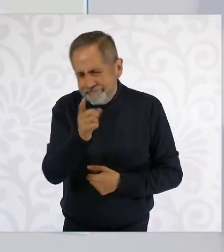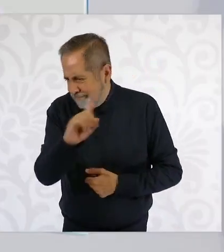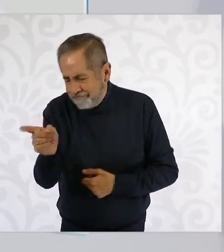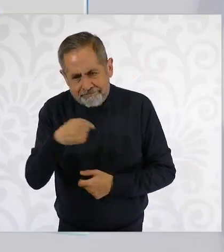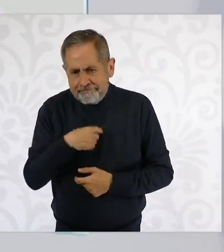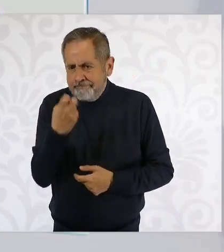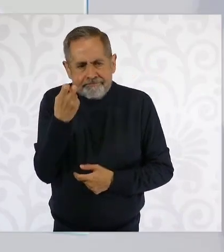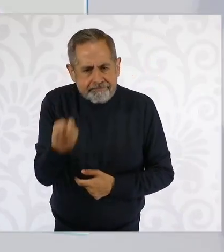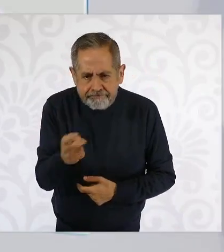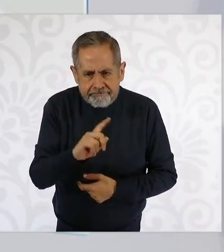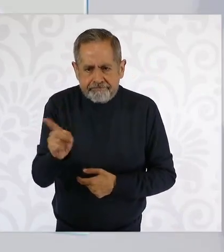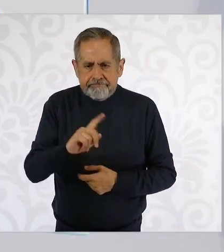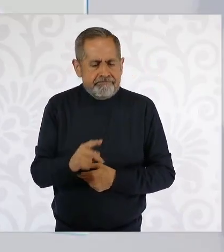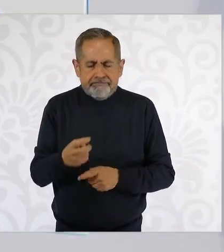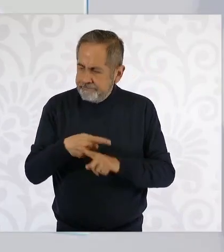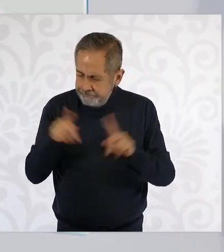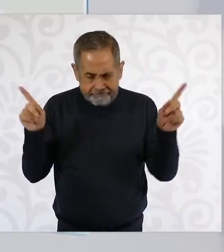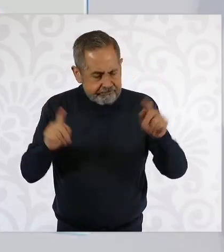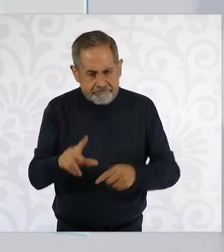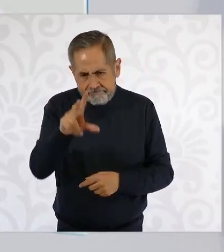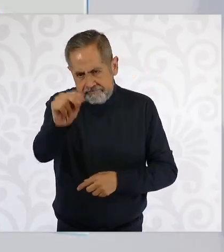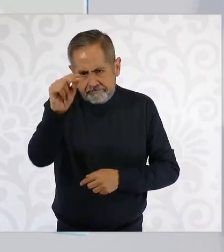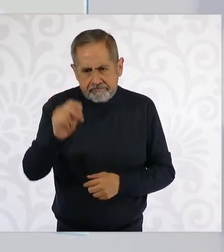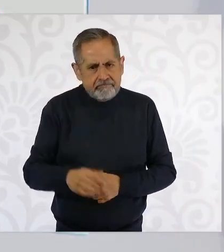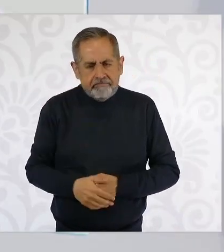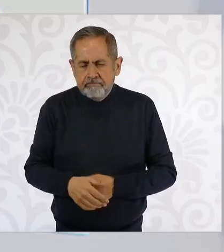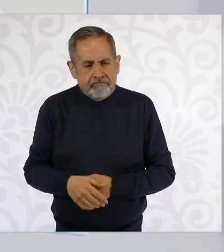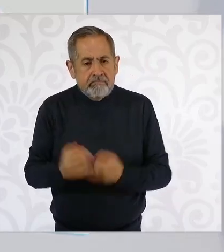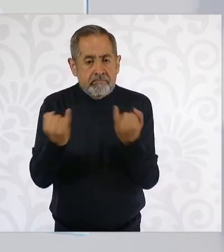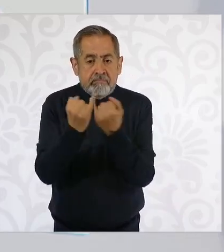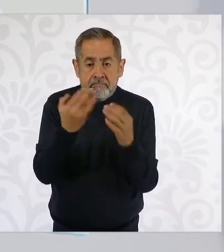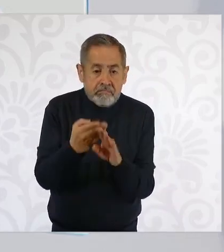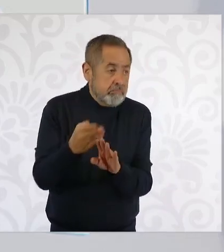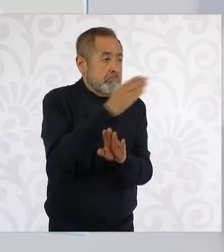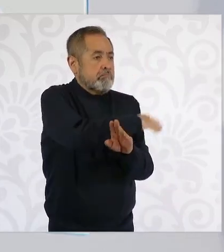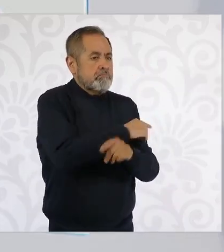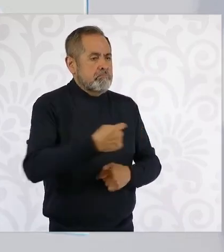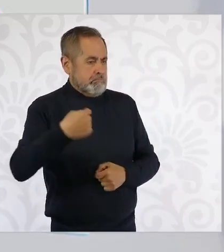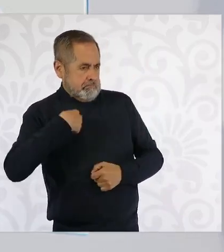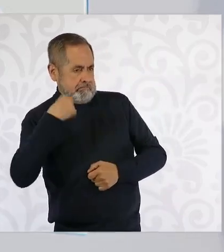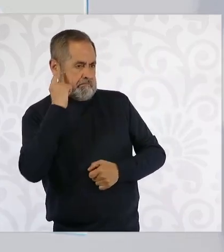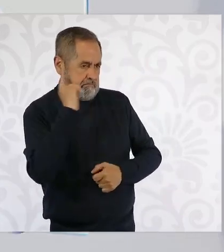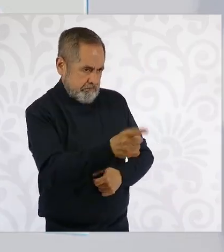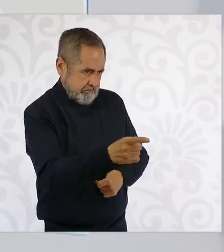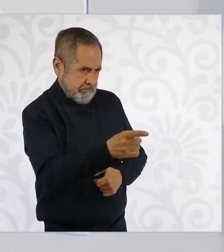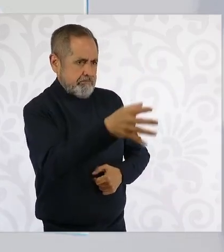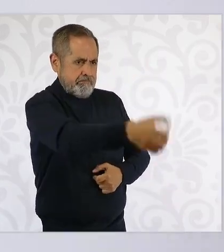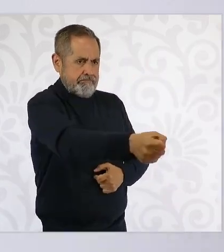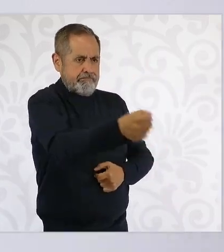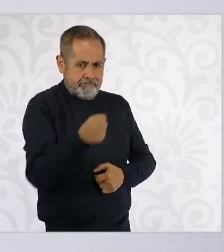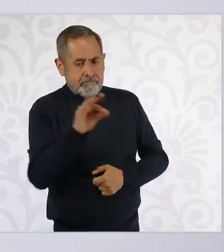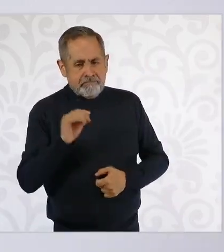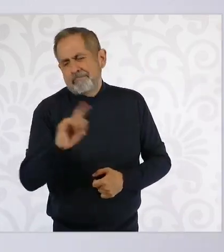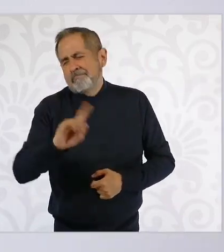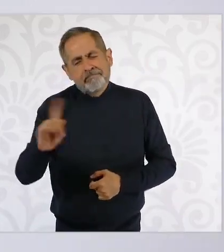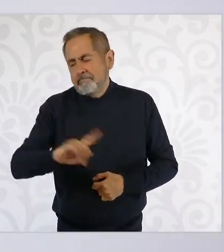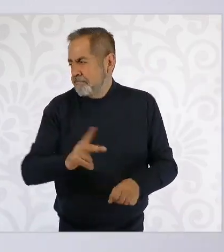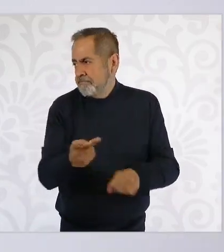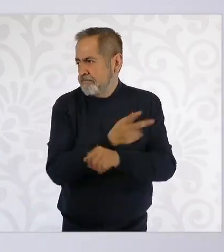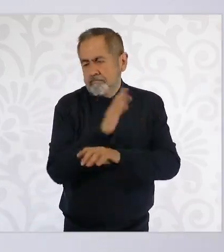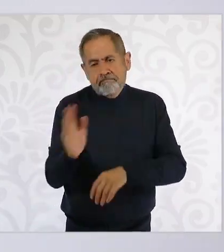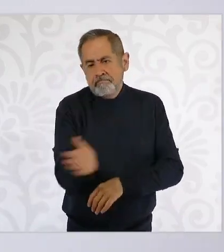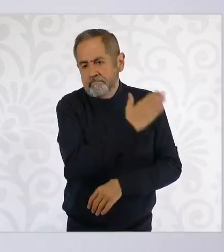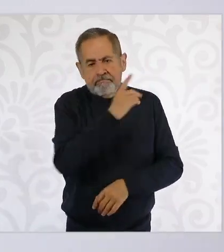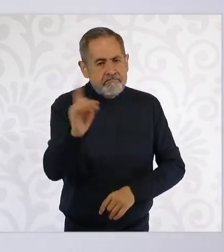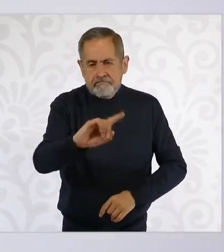no estamos en eso, no estamos en el viejo dedazo, eso ya es parte del pasado. Ahora